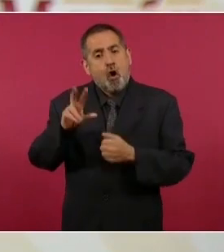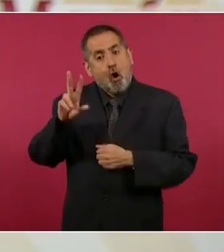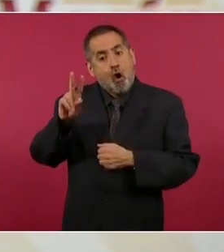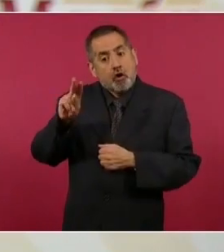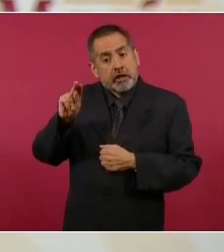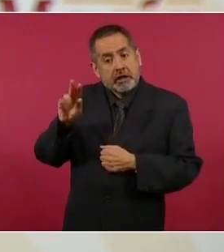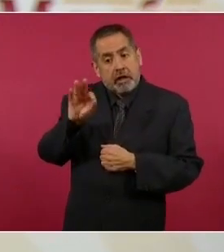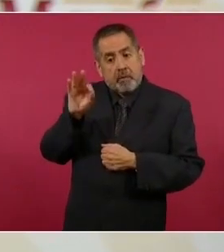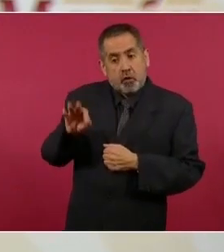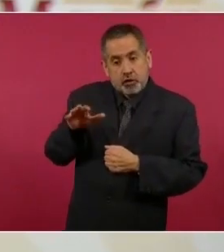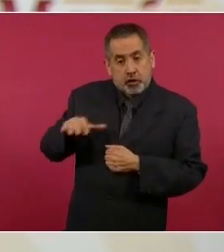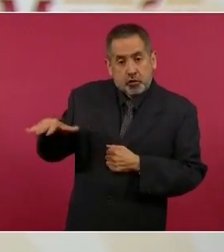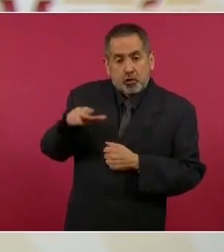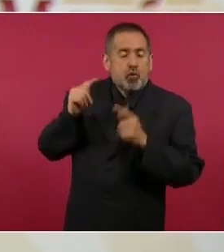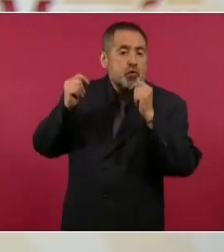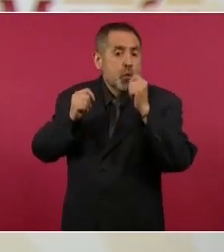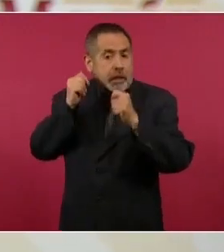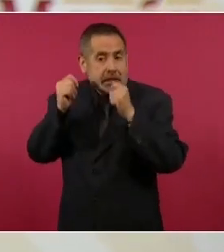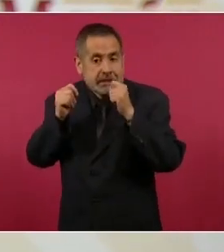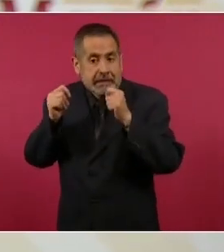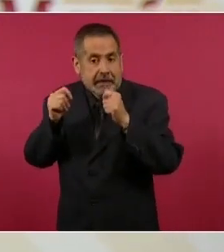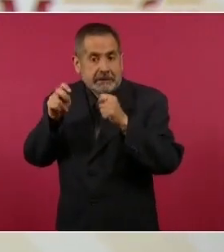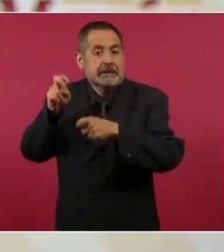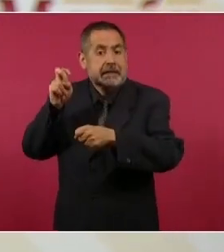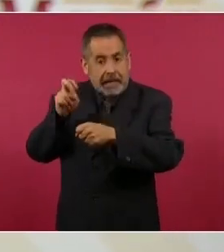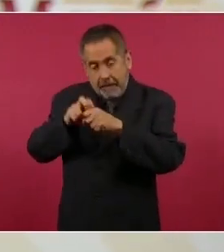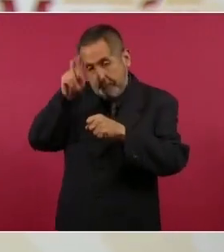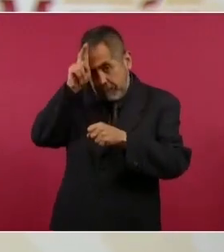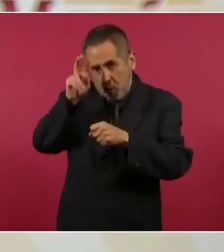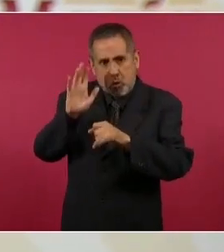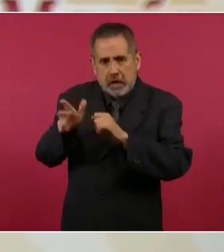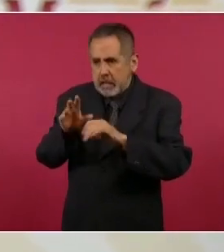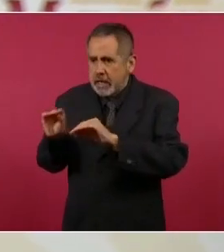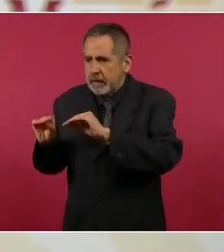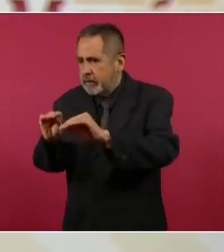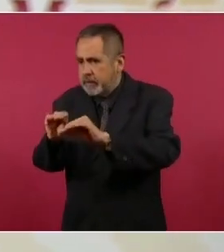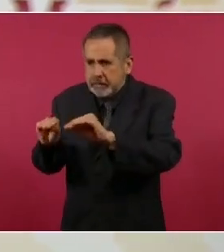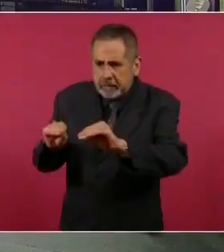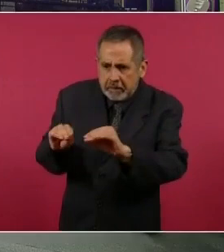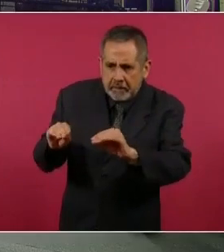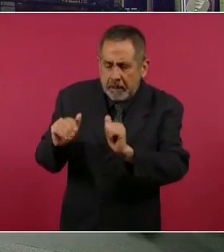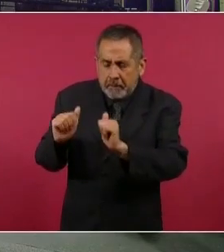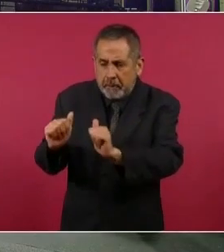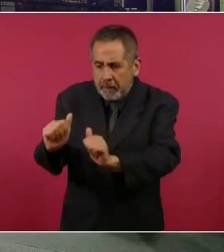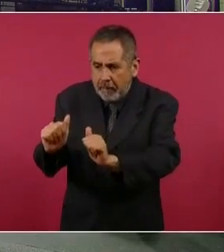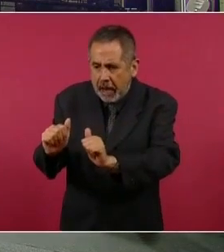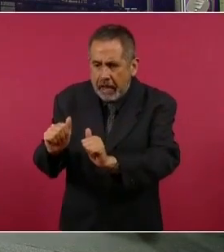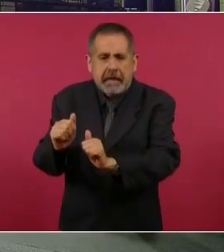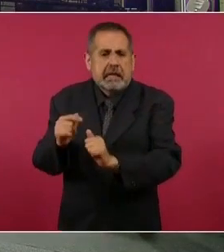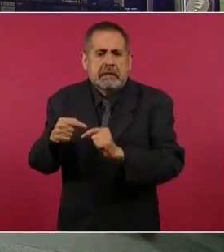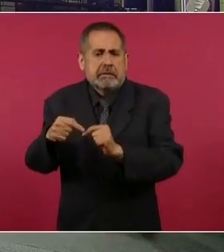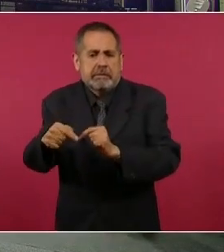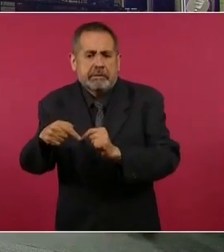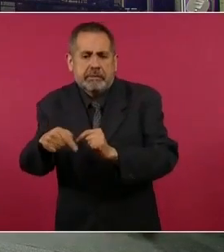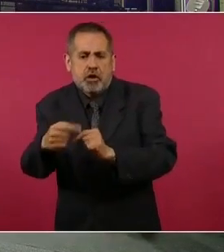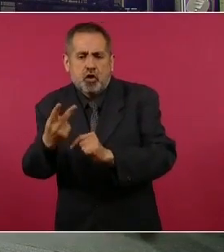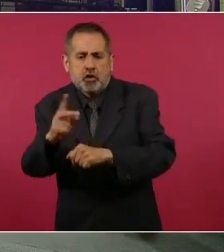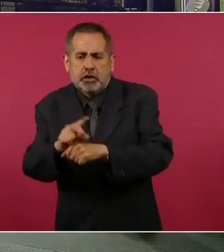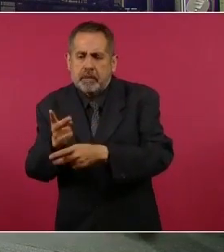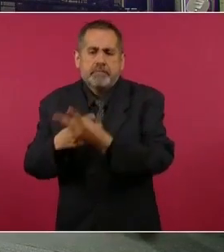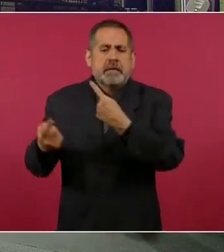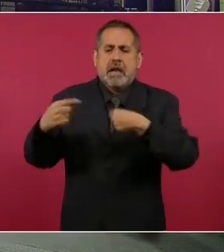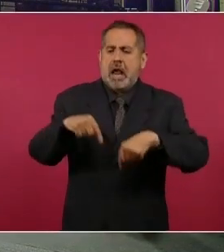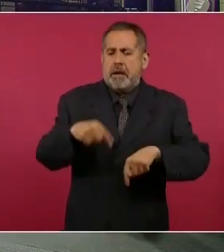de las personas turistas ya han sido movilizadas o ya han regresado a México o regresarán en los próximos dos días, es lo que tenemos